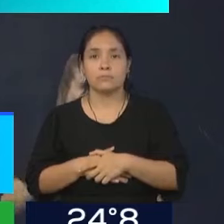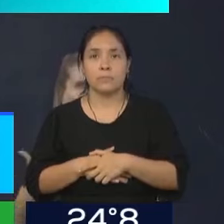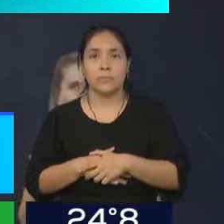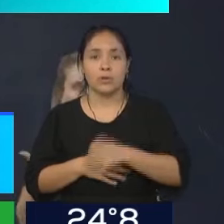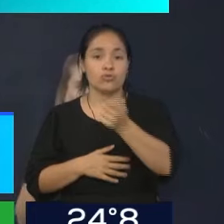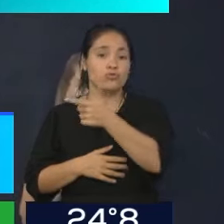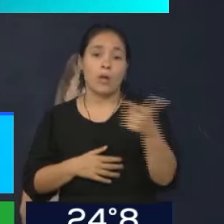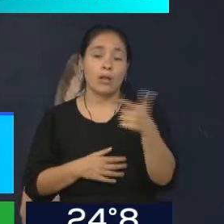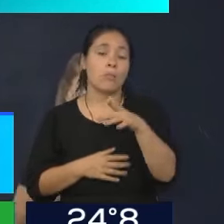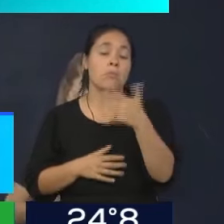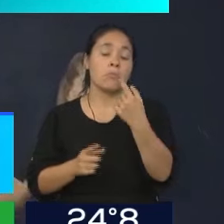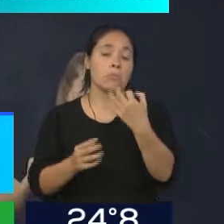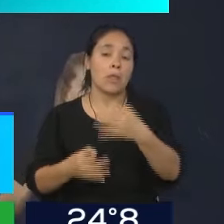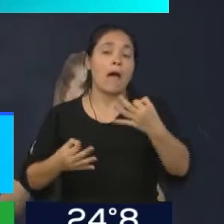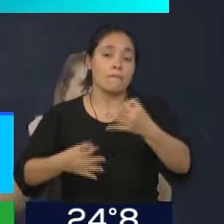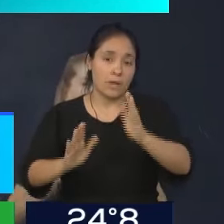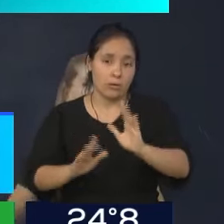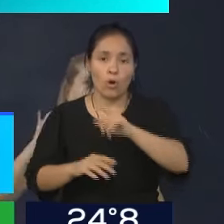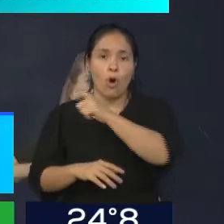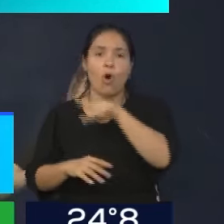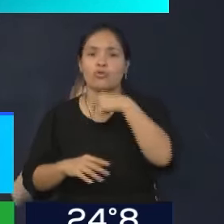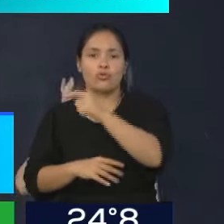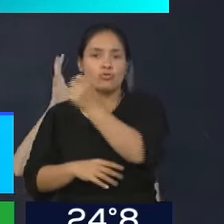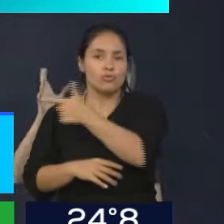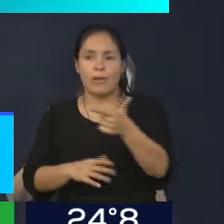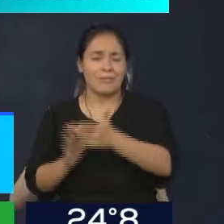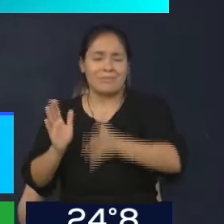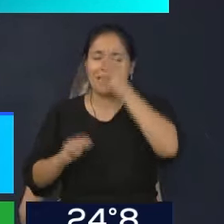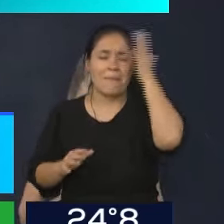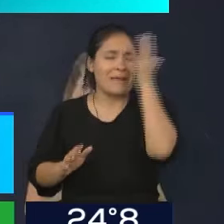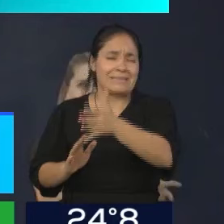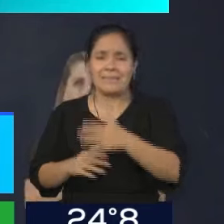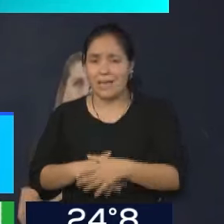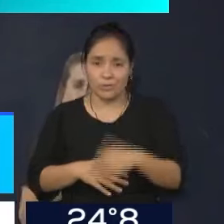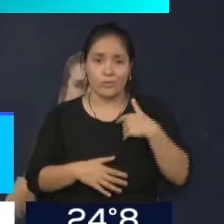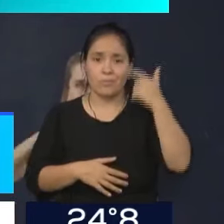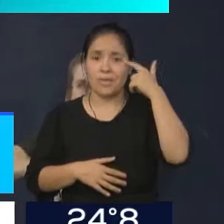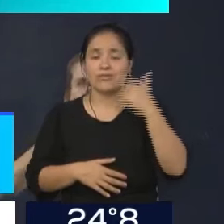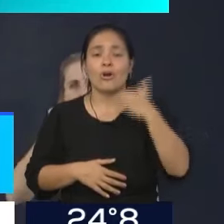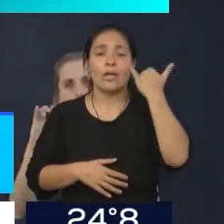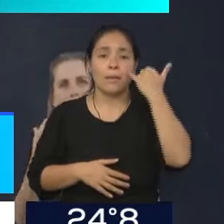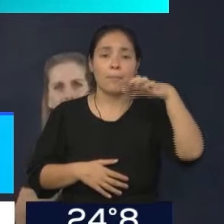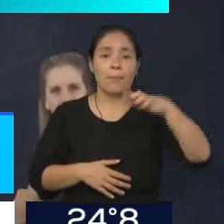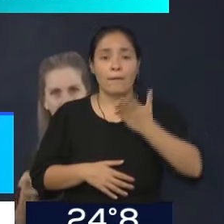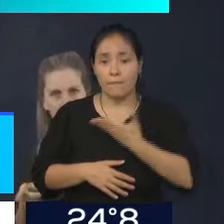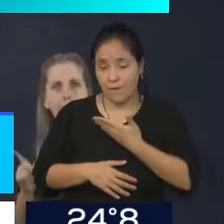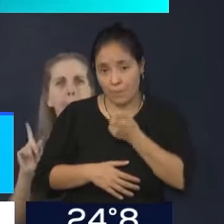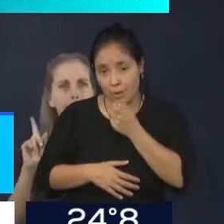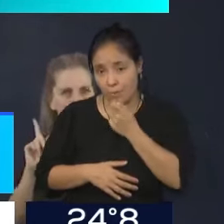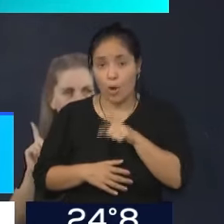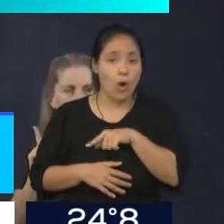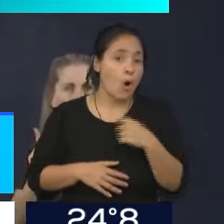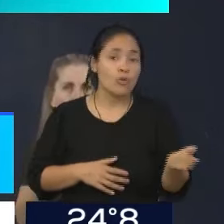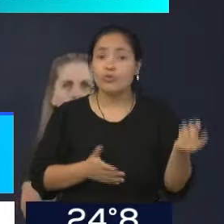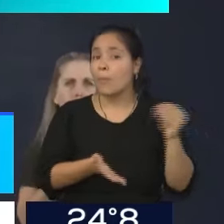aceptables y hay sueldos que son descabellados. Vos me nombrás IPF, pero incluso puedo sumar a tu